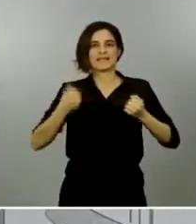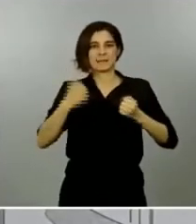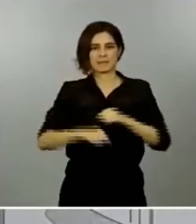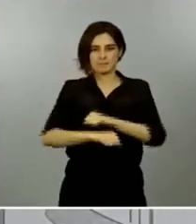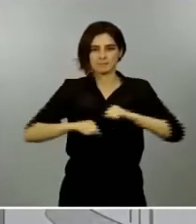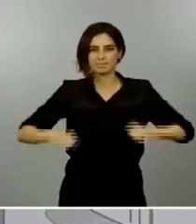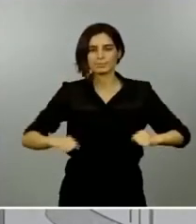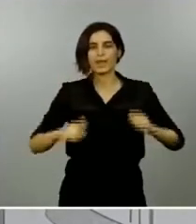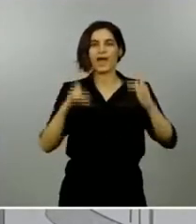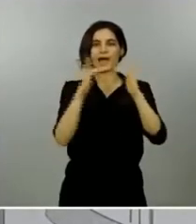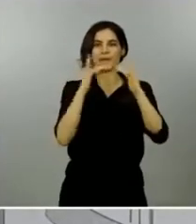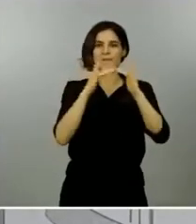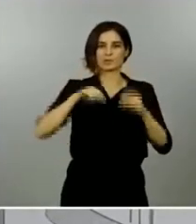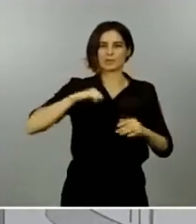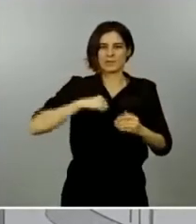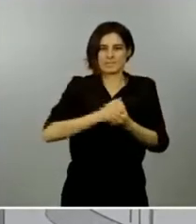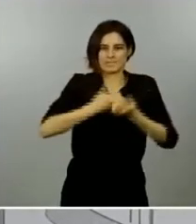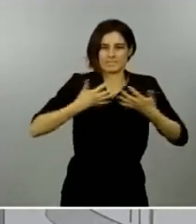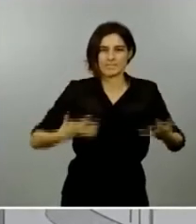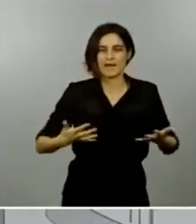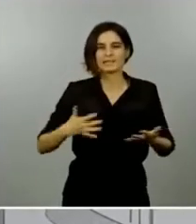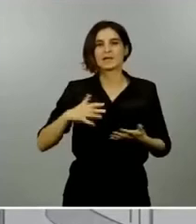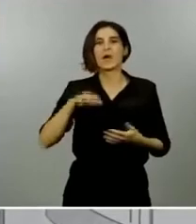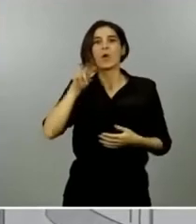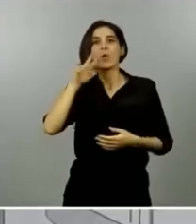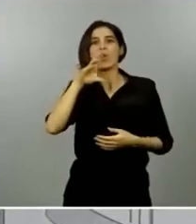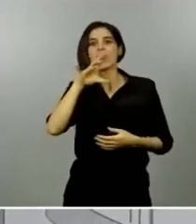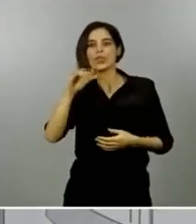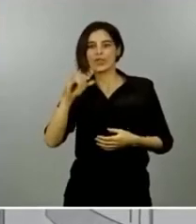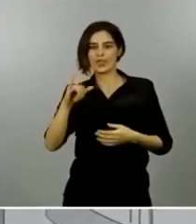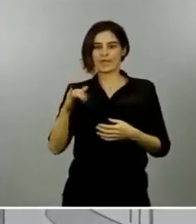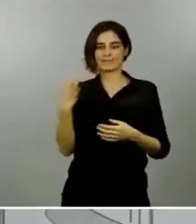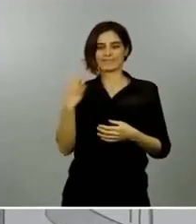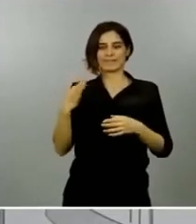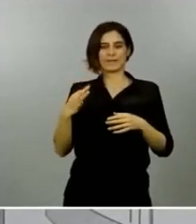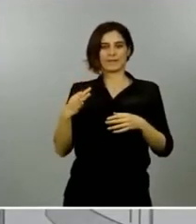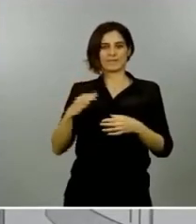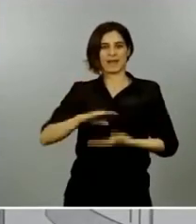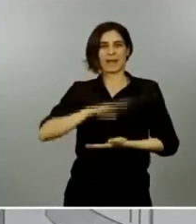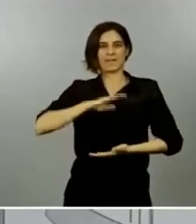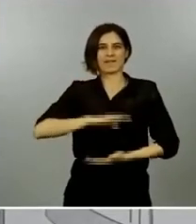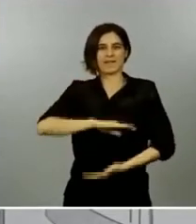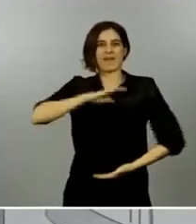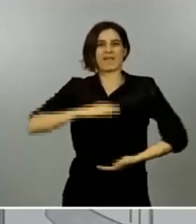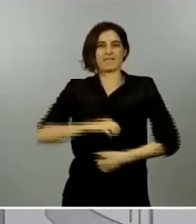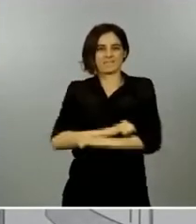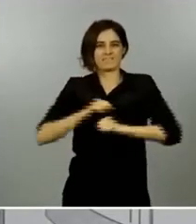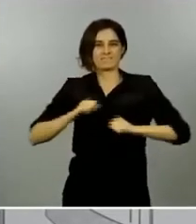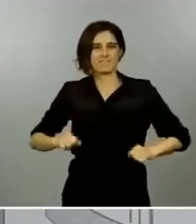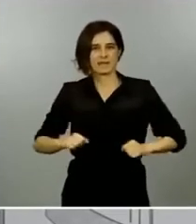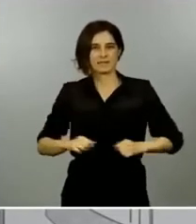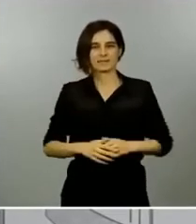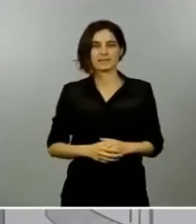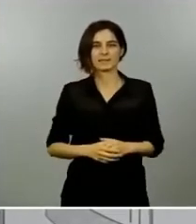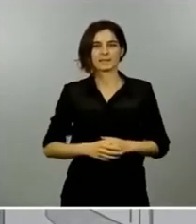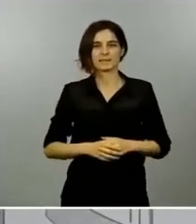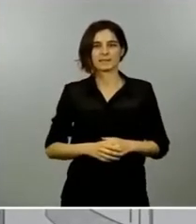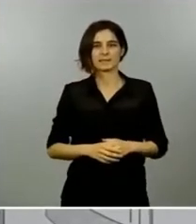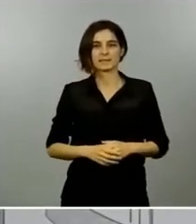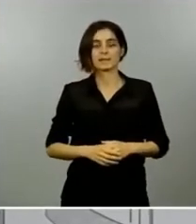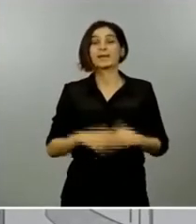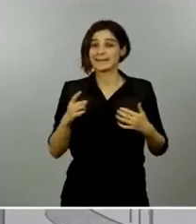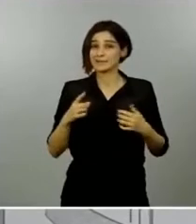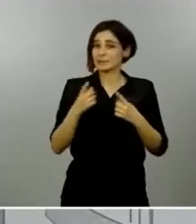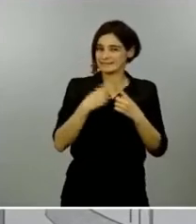intensivos, en fin, todo eso serviría de poco, en todo caso, si no se acompaña del esfuerzo responsable de cada